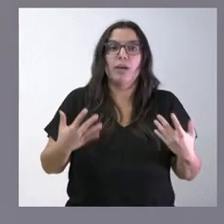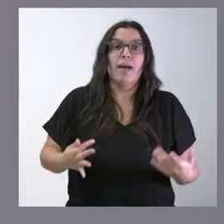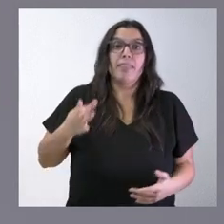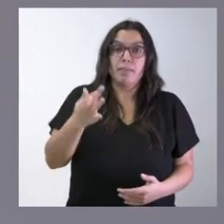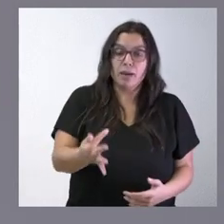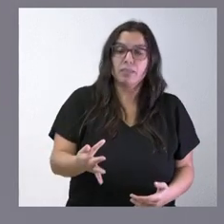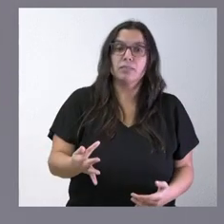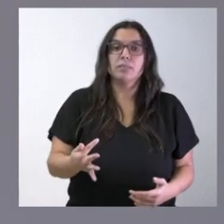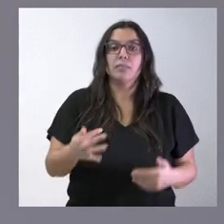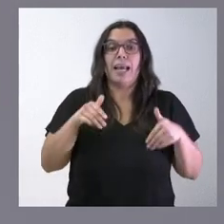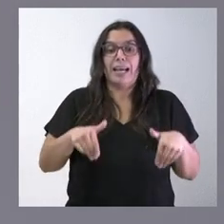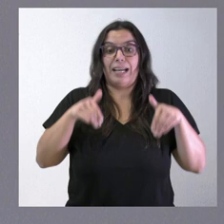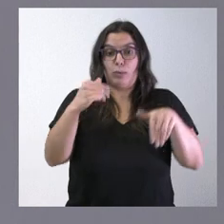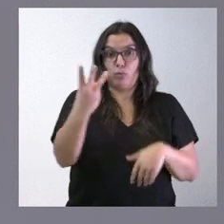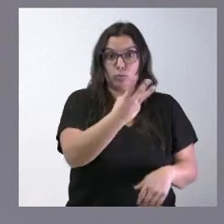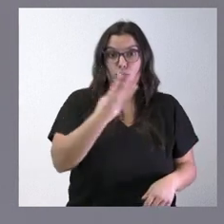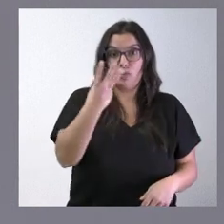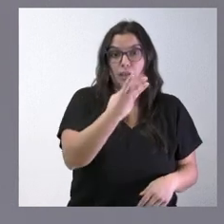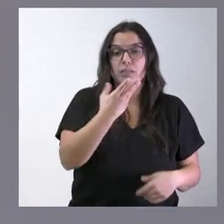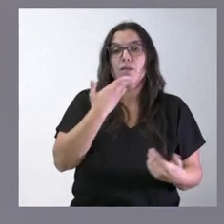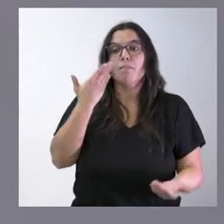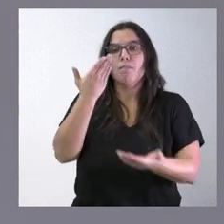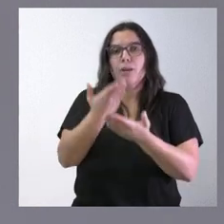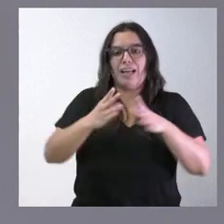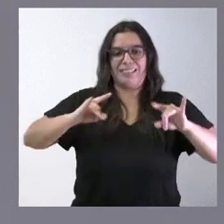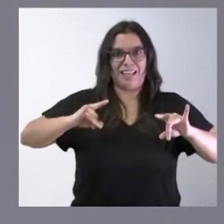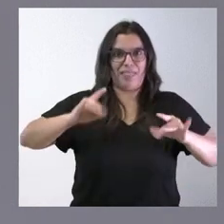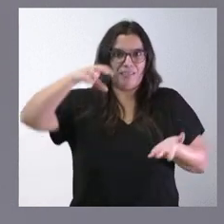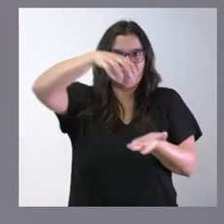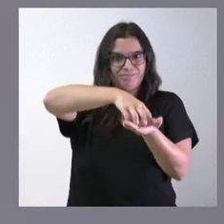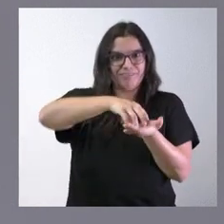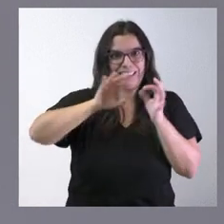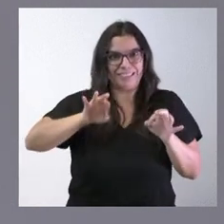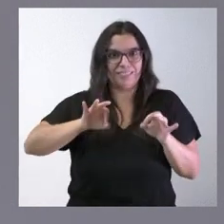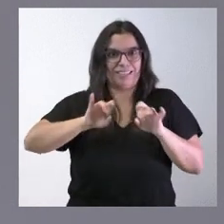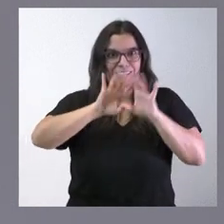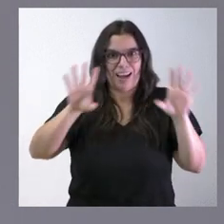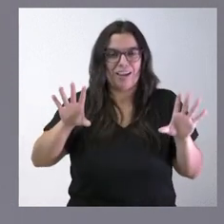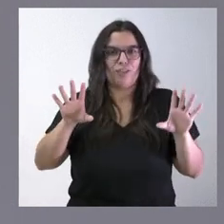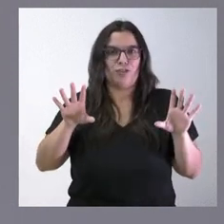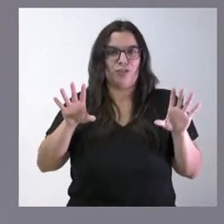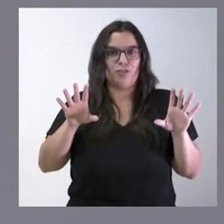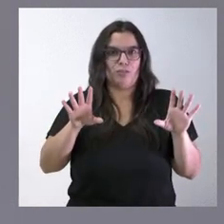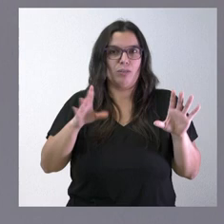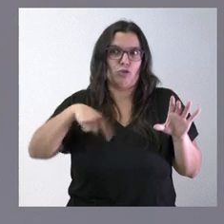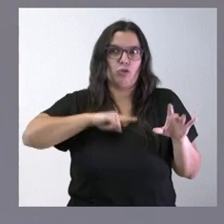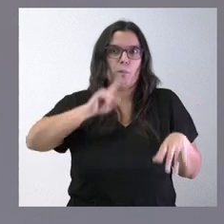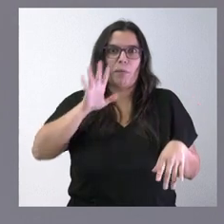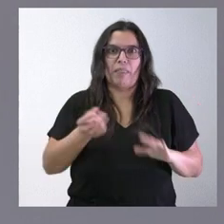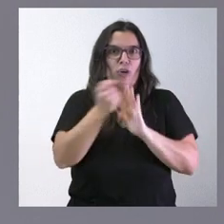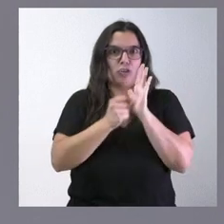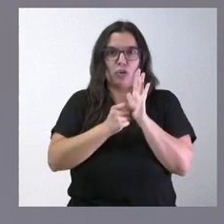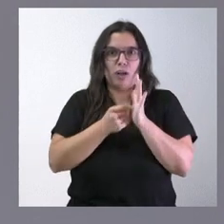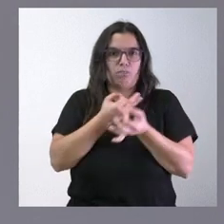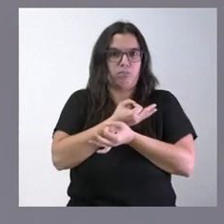estas candidaturas proponen una sede física concreta y específica que nos parece que reúne unas condiciones